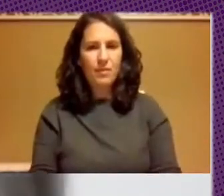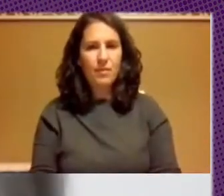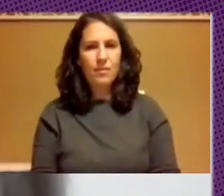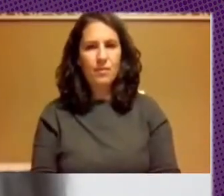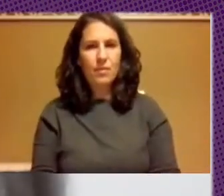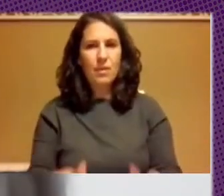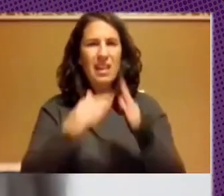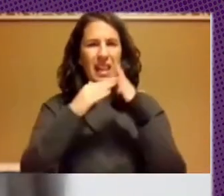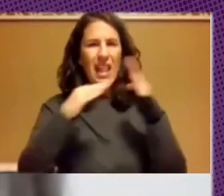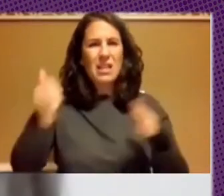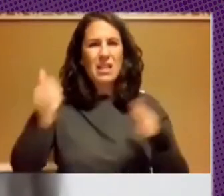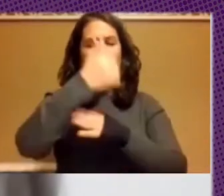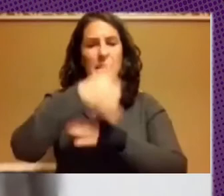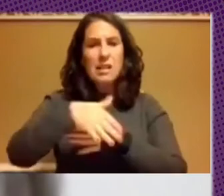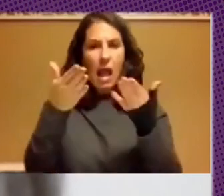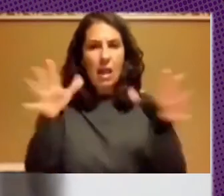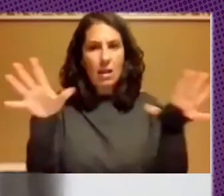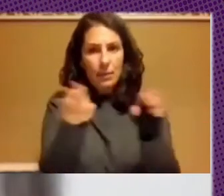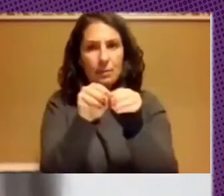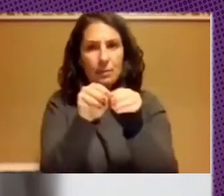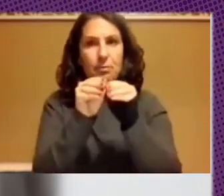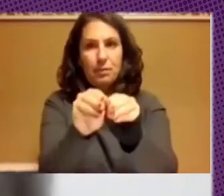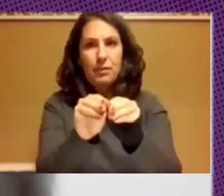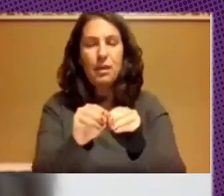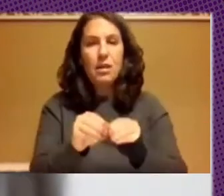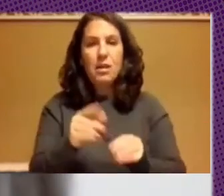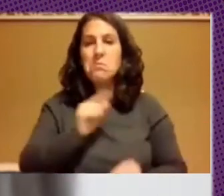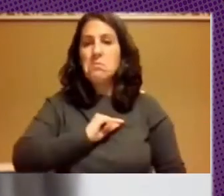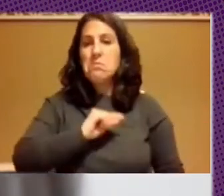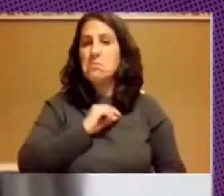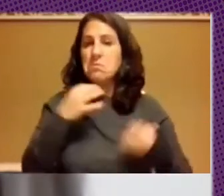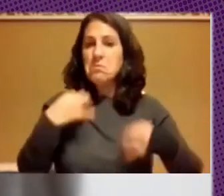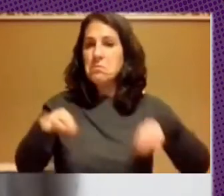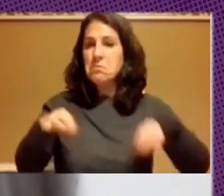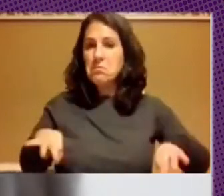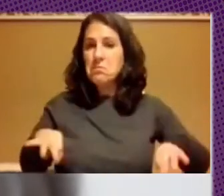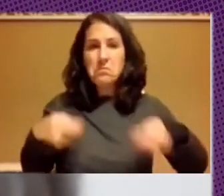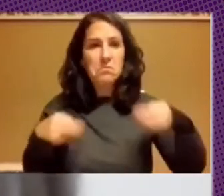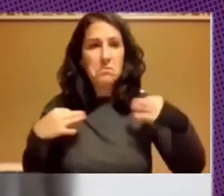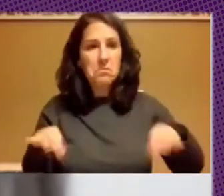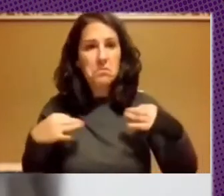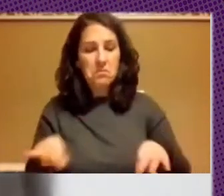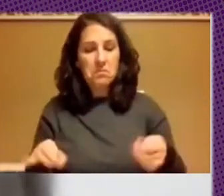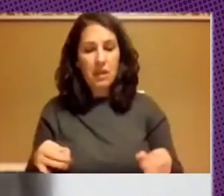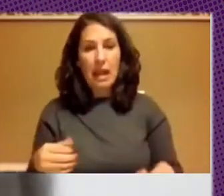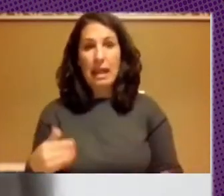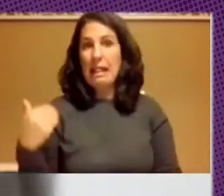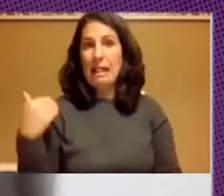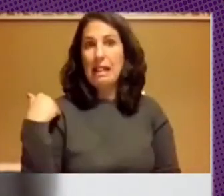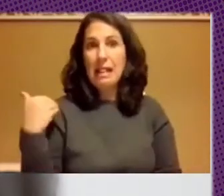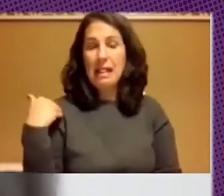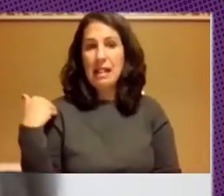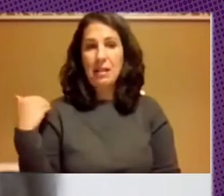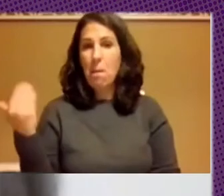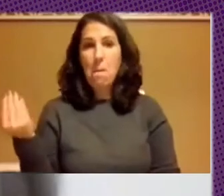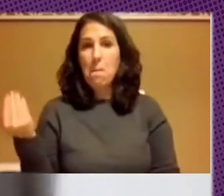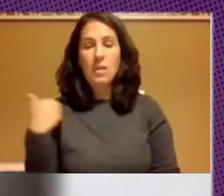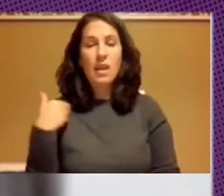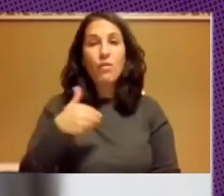transversalizados y así es como se naturalizan aspectos que hacen al futuro